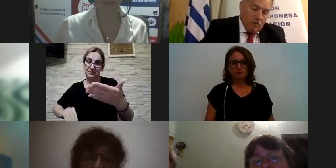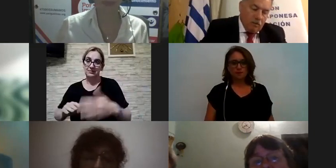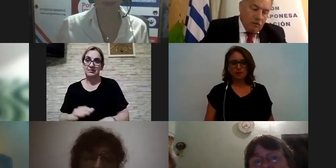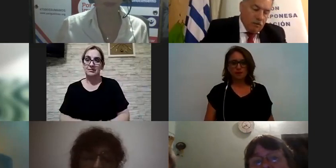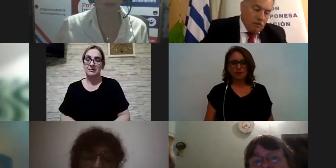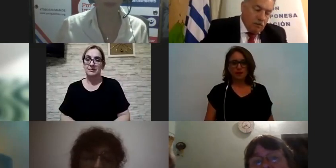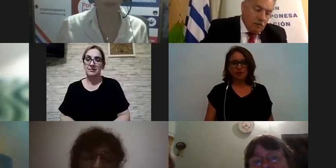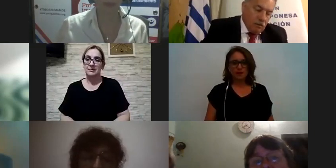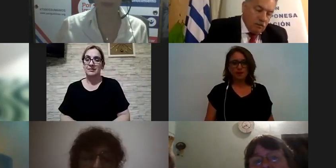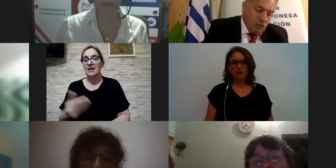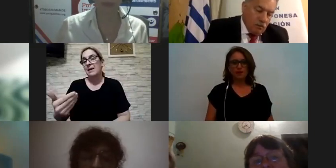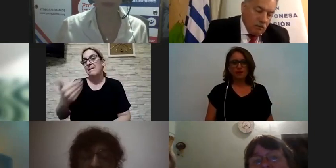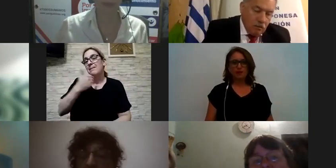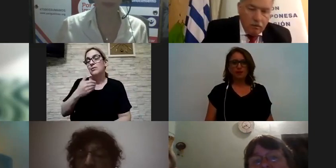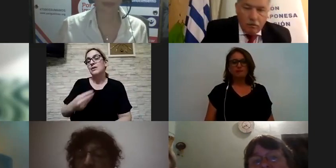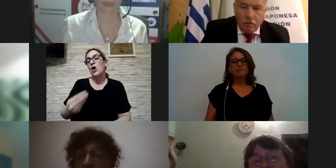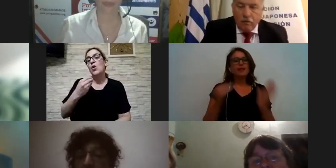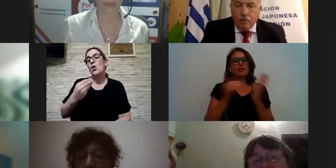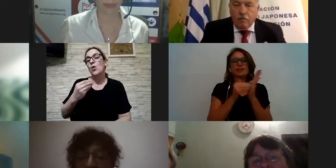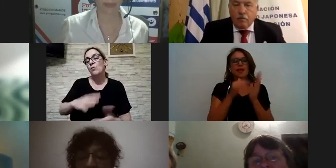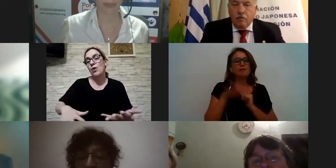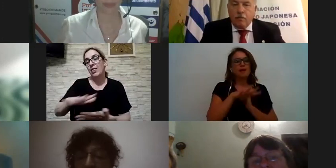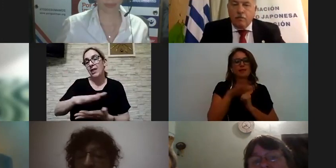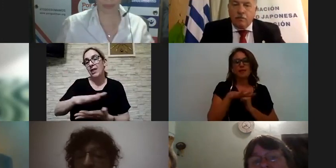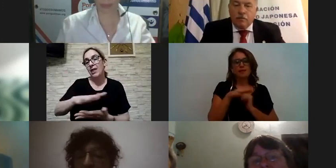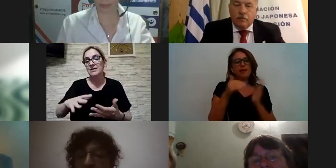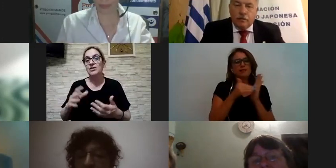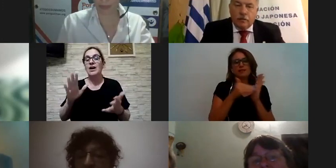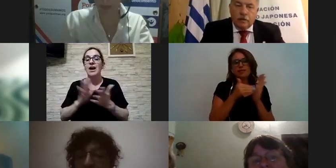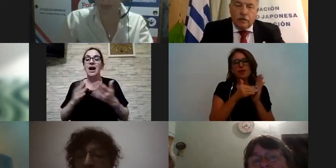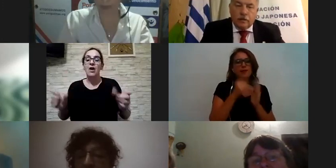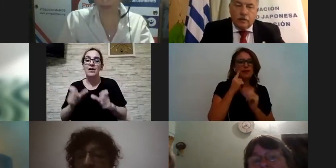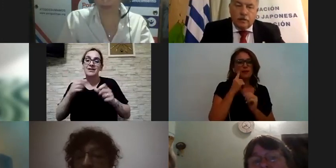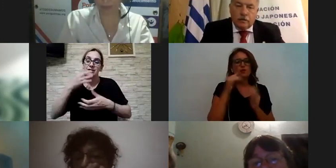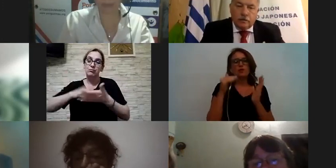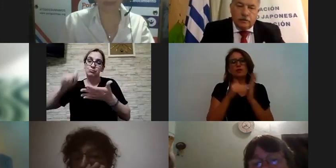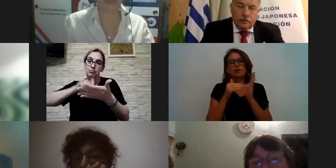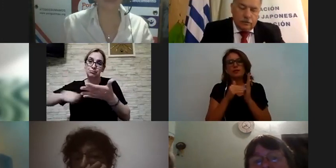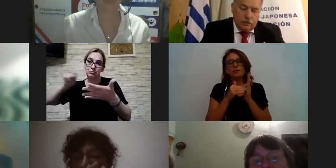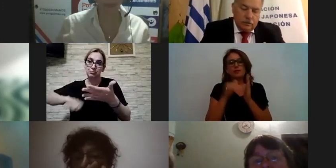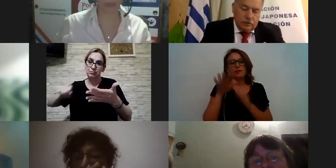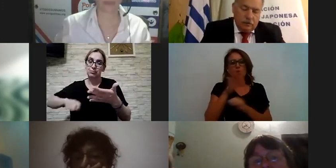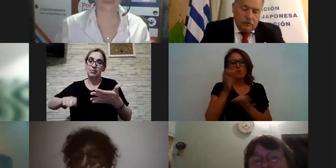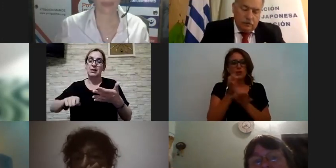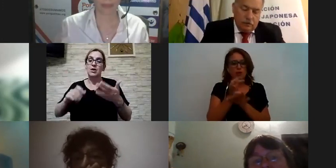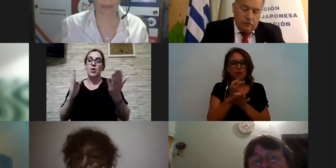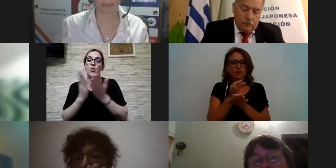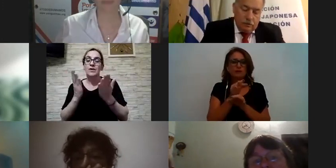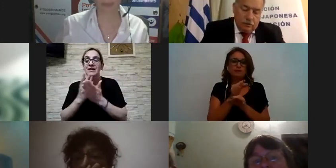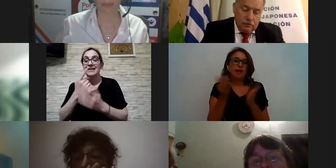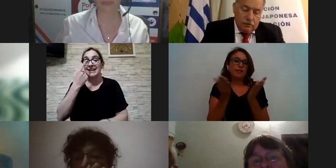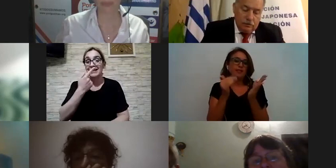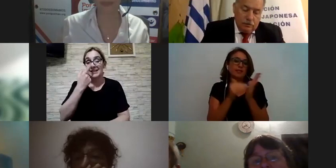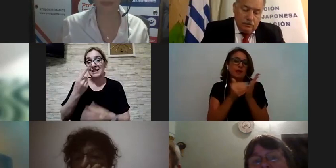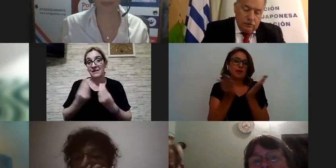y ya se me preguntan bueno ahí depende del espacio si es un espacio de una institución educativa que tenga estudiantes que estén interesados en la